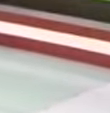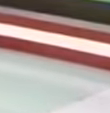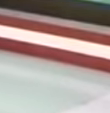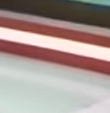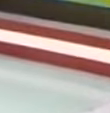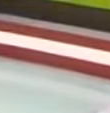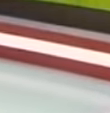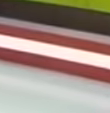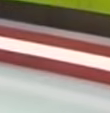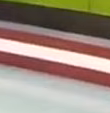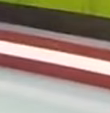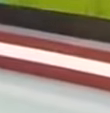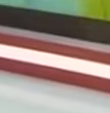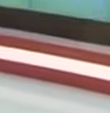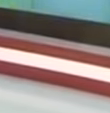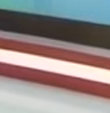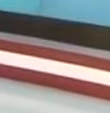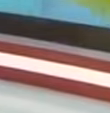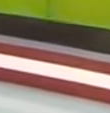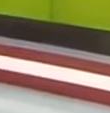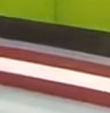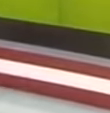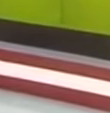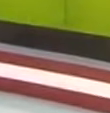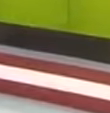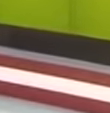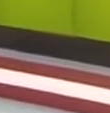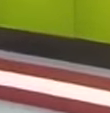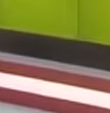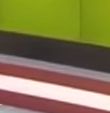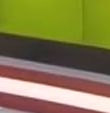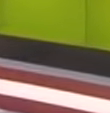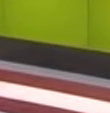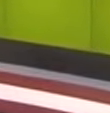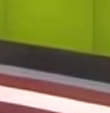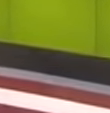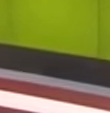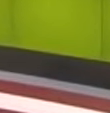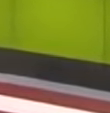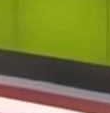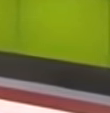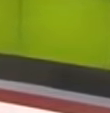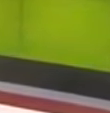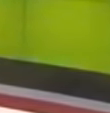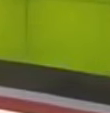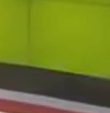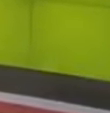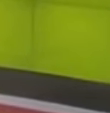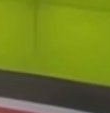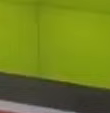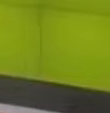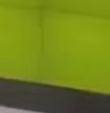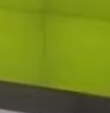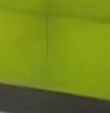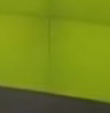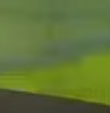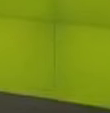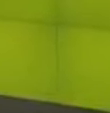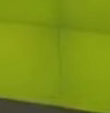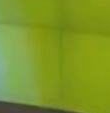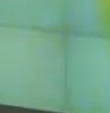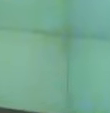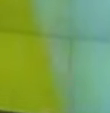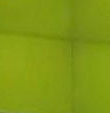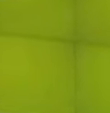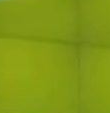¡Muy buenas tardes! Tengan todos un feliz martes a toda la familia que hoy se conecta desde su punto de encuentro, su revista informativa. Llegamos al martes 12 de